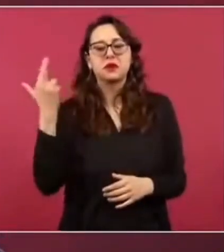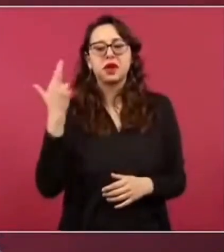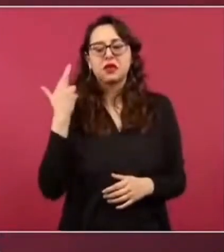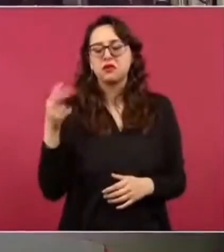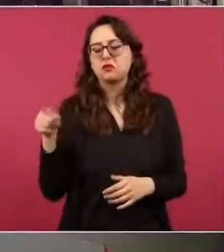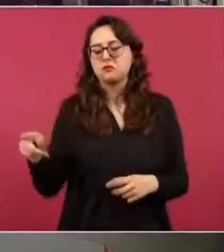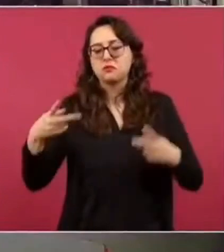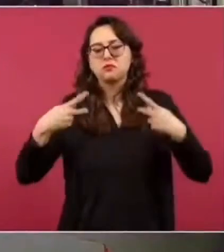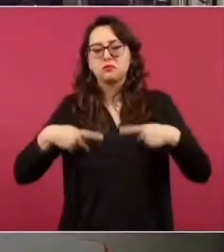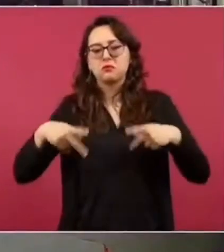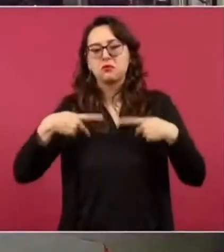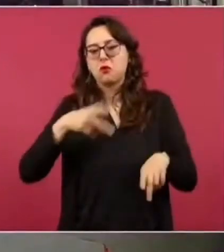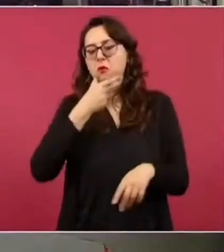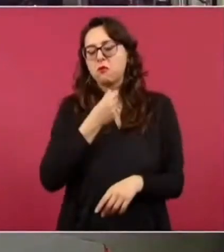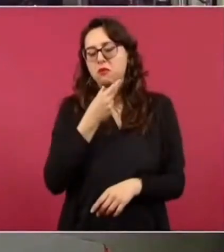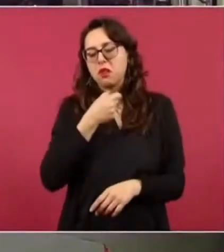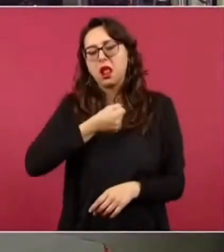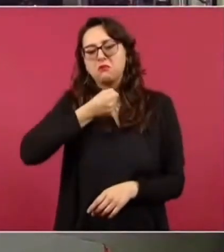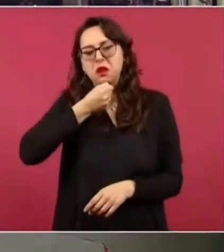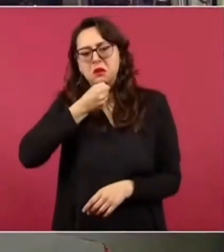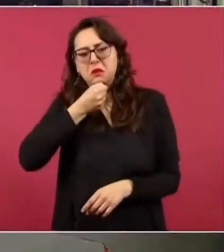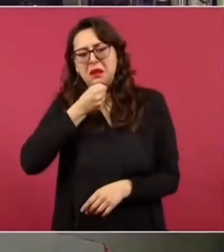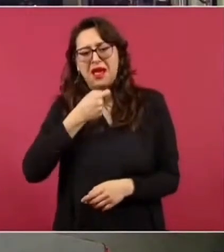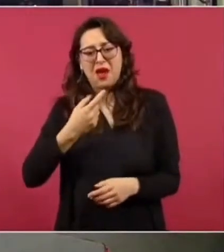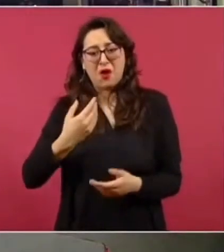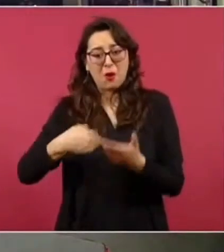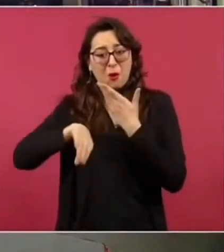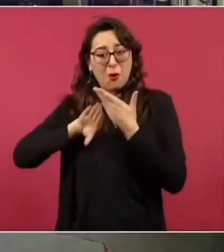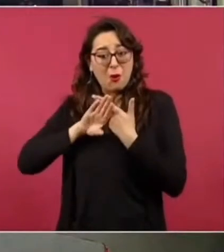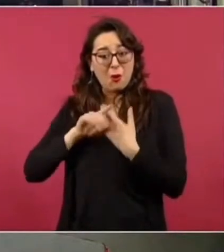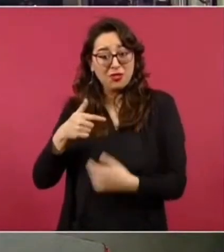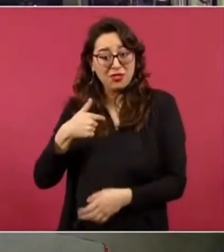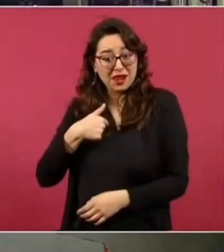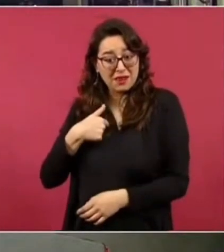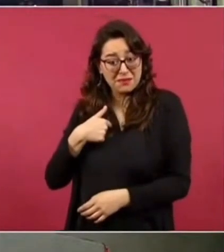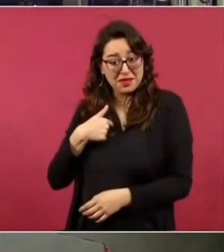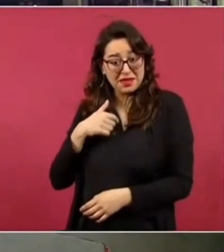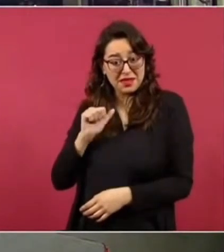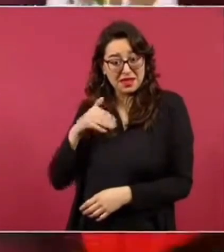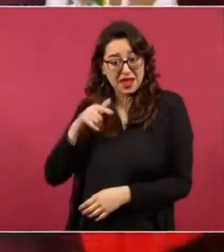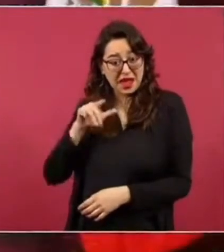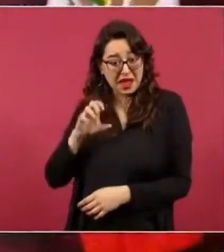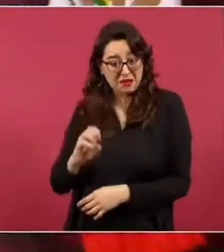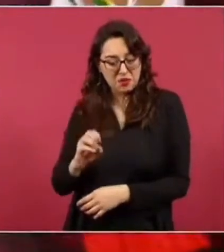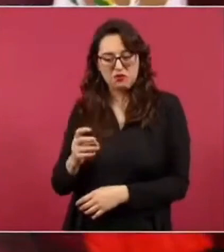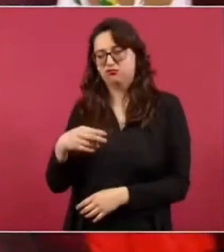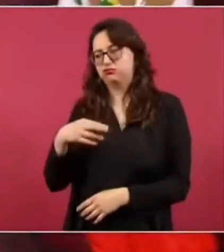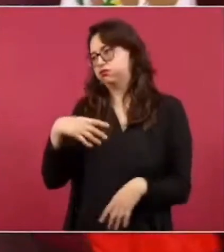es deporte nacional atacarnos